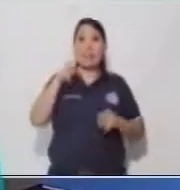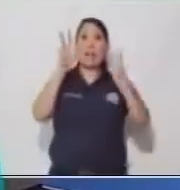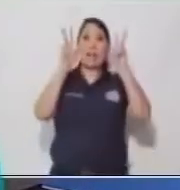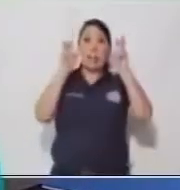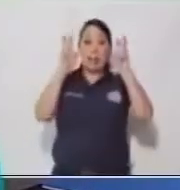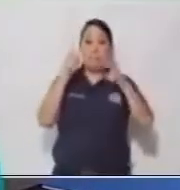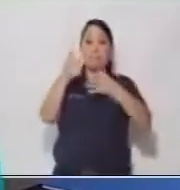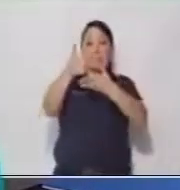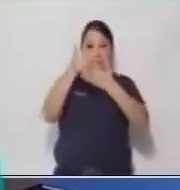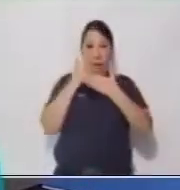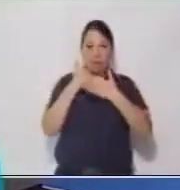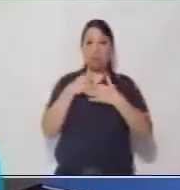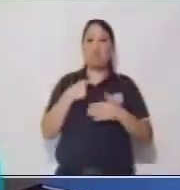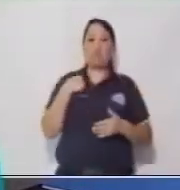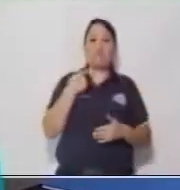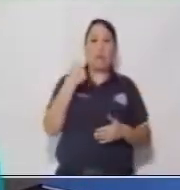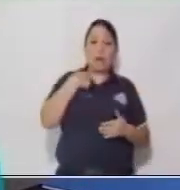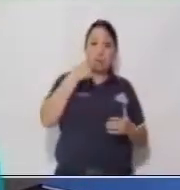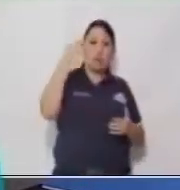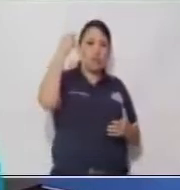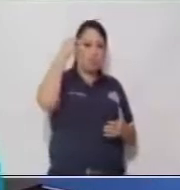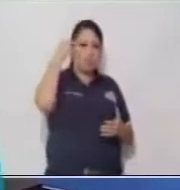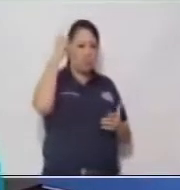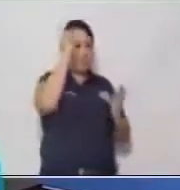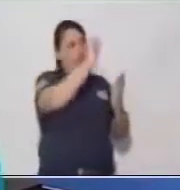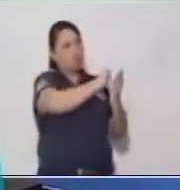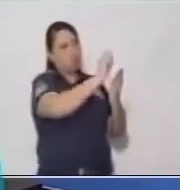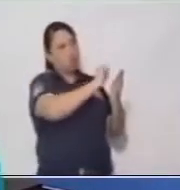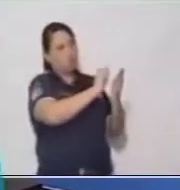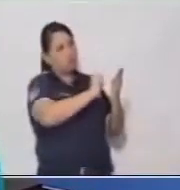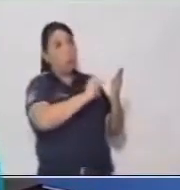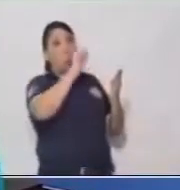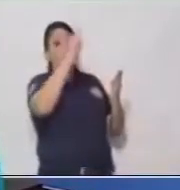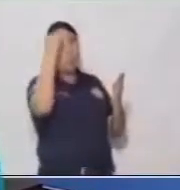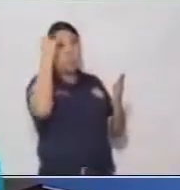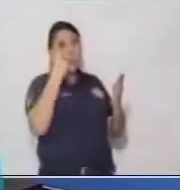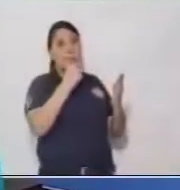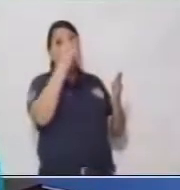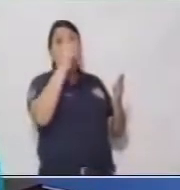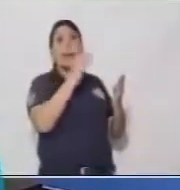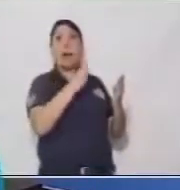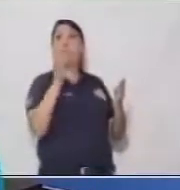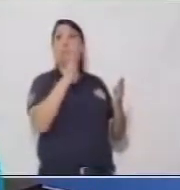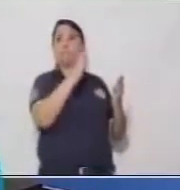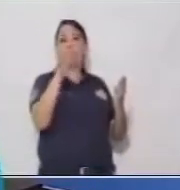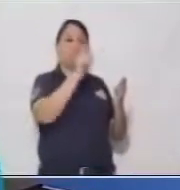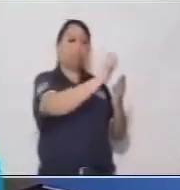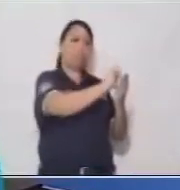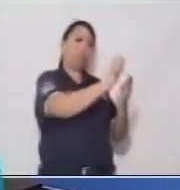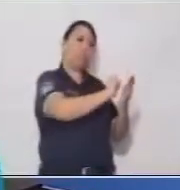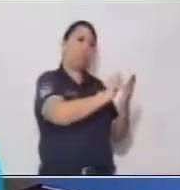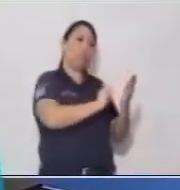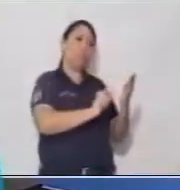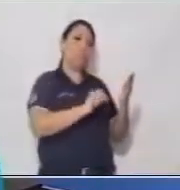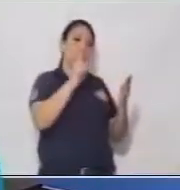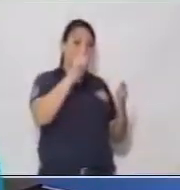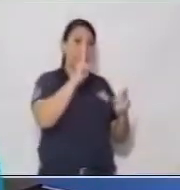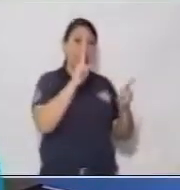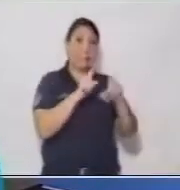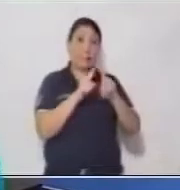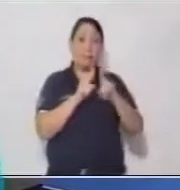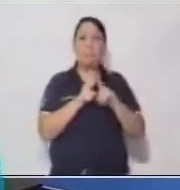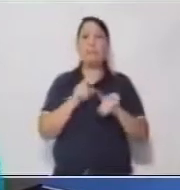va a servir para que ustedes en casa puedan desarrollar su tarea. ¿Sí? Entonces, también